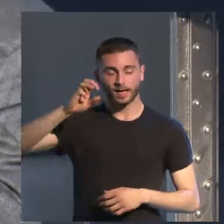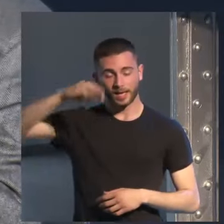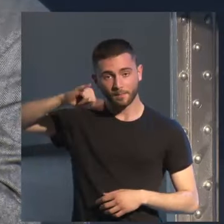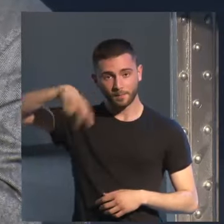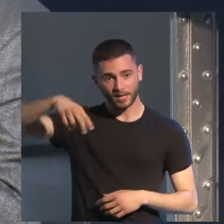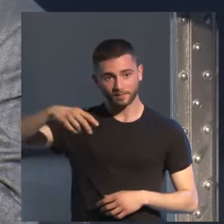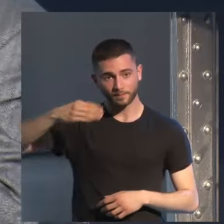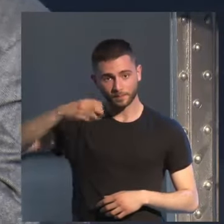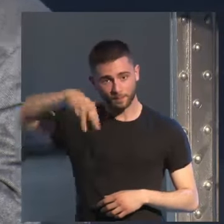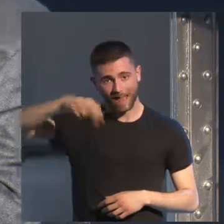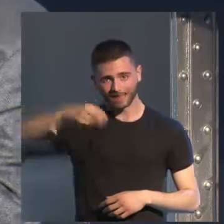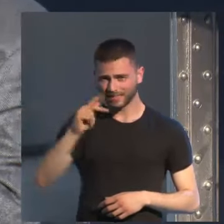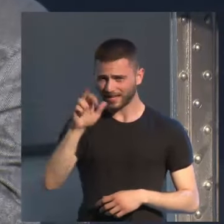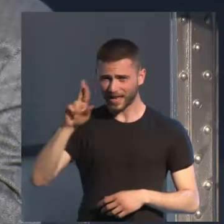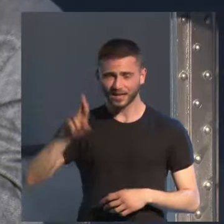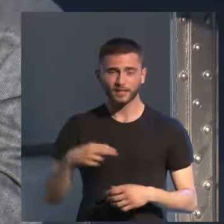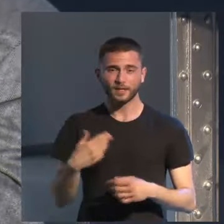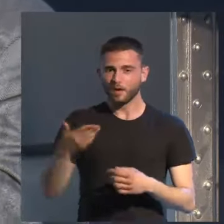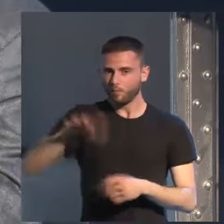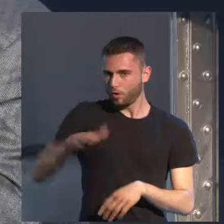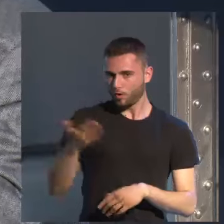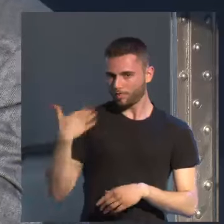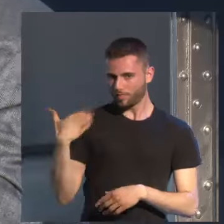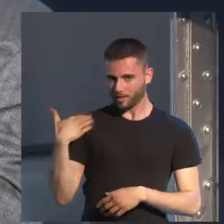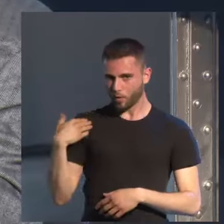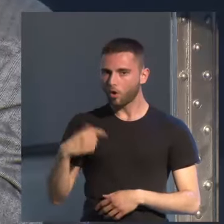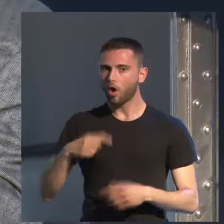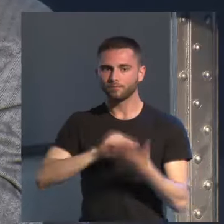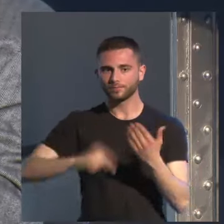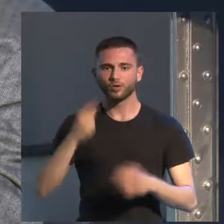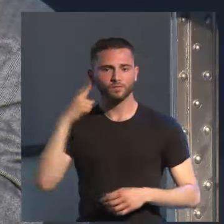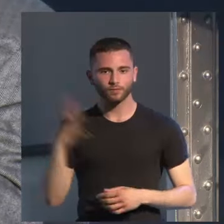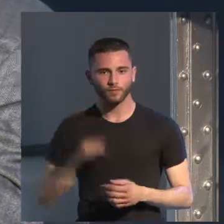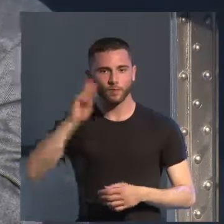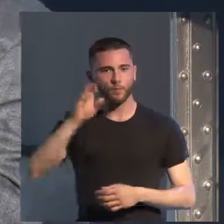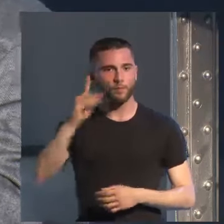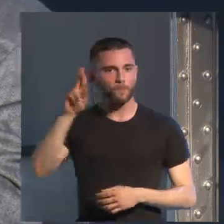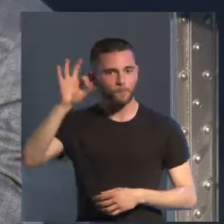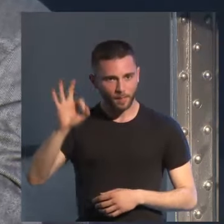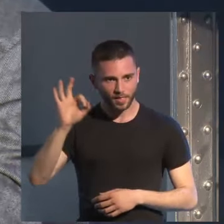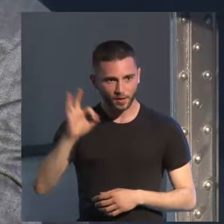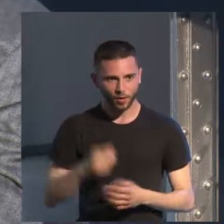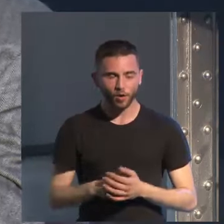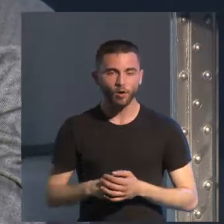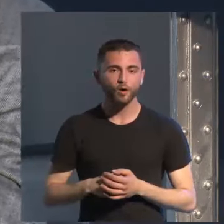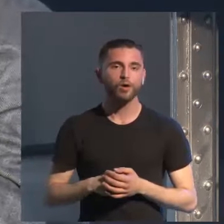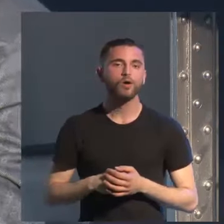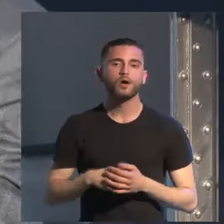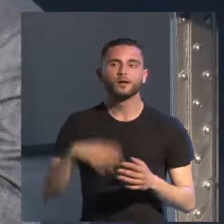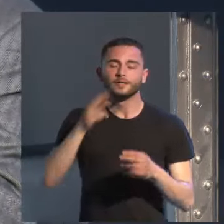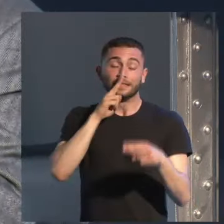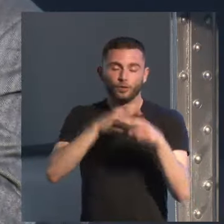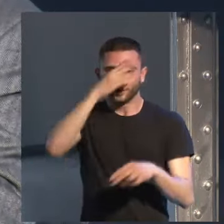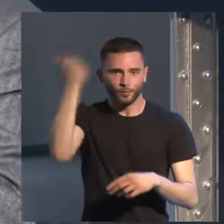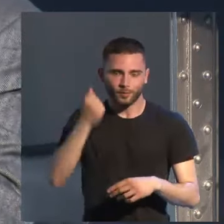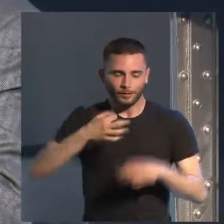escritor, o era un gran escritor, murió recientemente, estaban antes Per Gualú y él, siempre se me olvida el nombre de uno